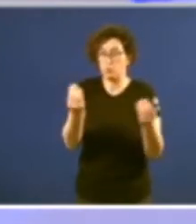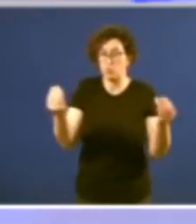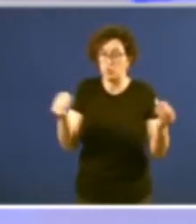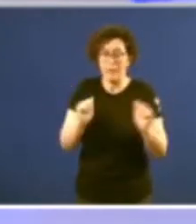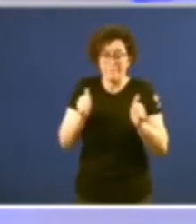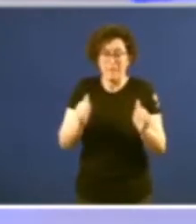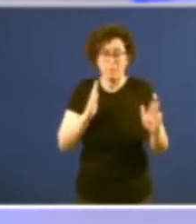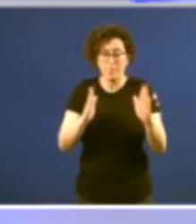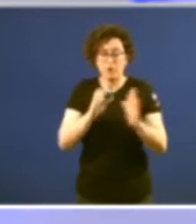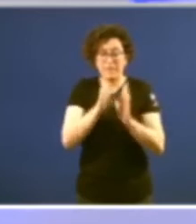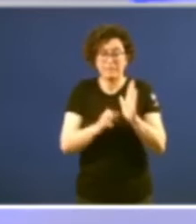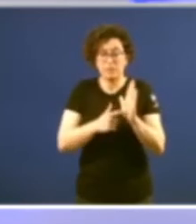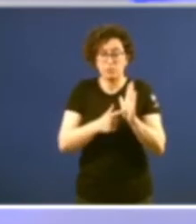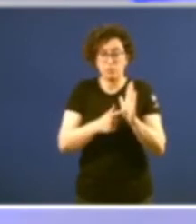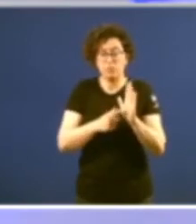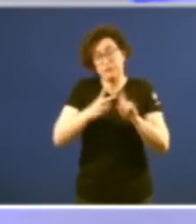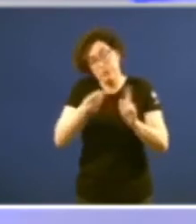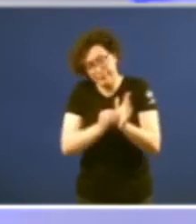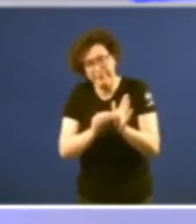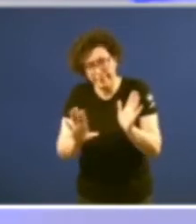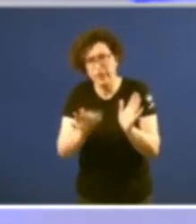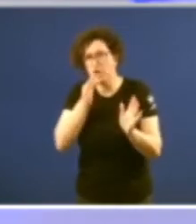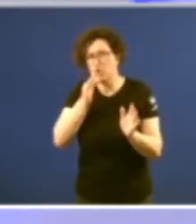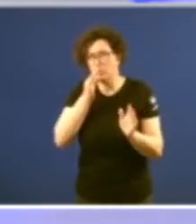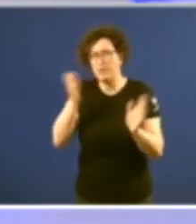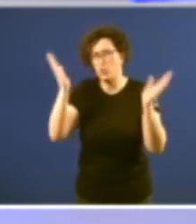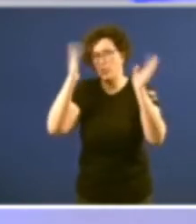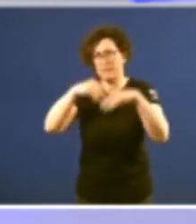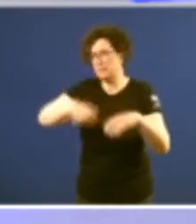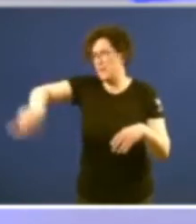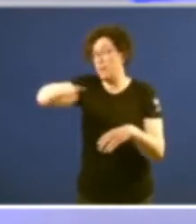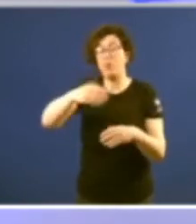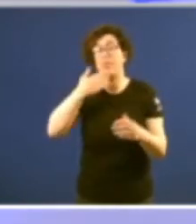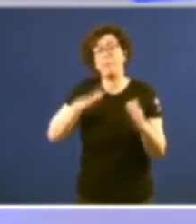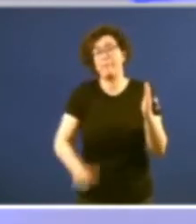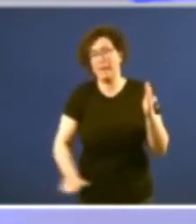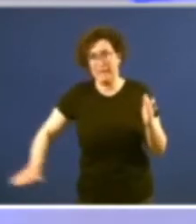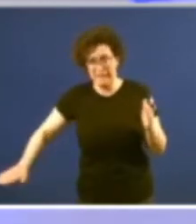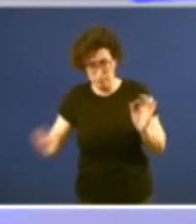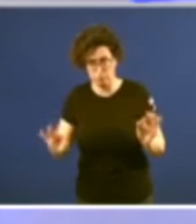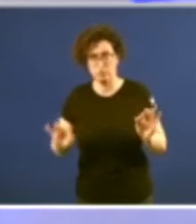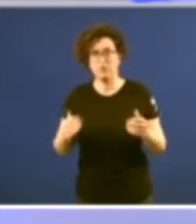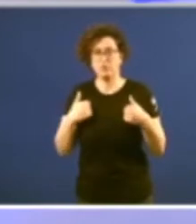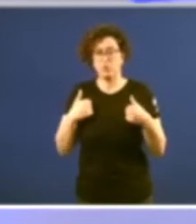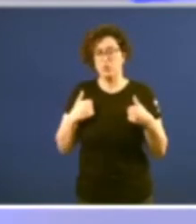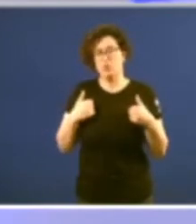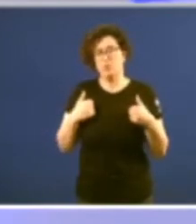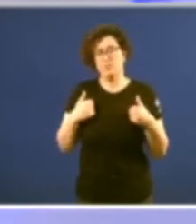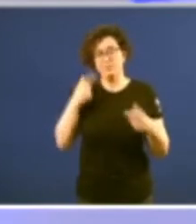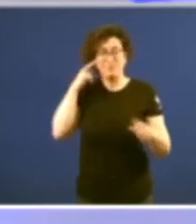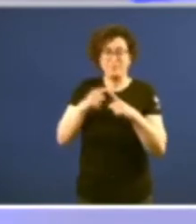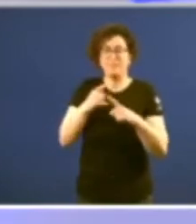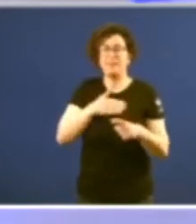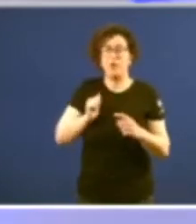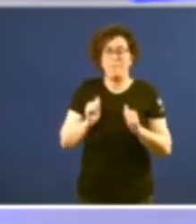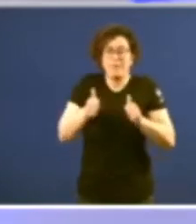todo isto do estatuto por segunda vez ainda non estaba des ou era des moi pequenos así que a miña intención é empezar